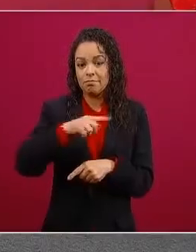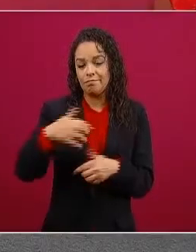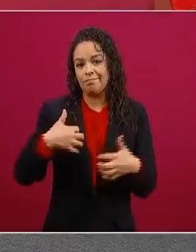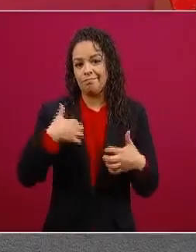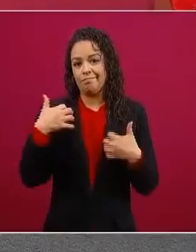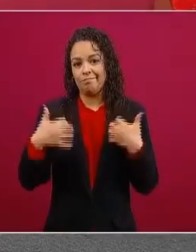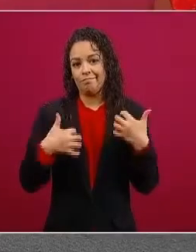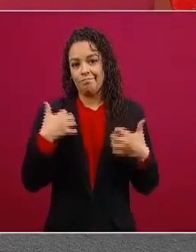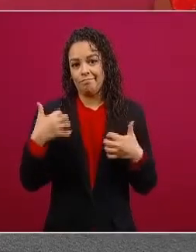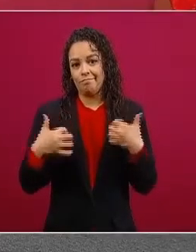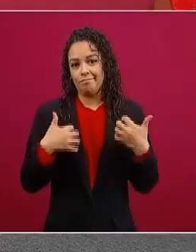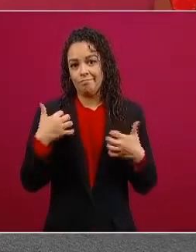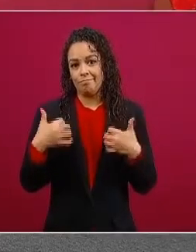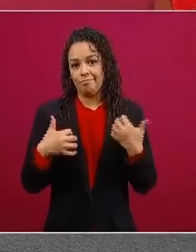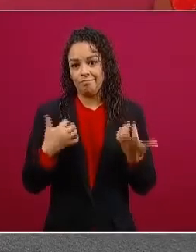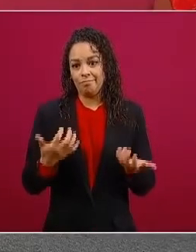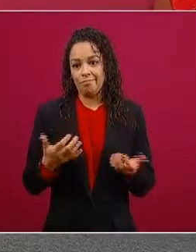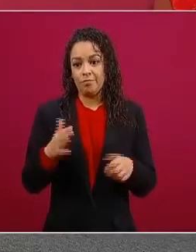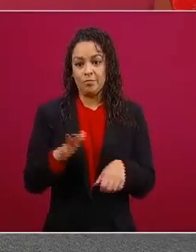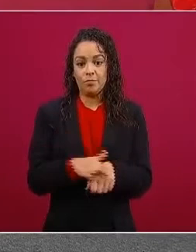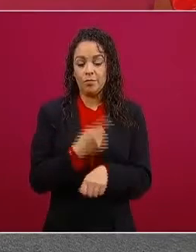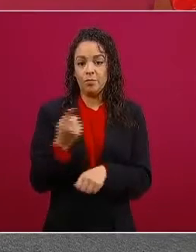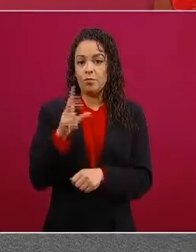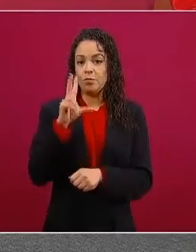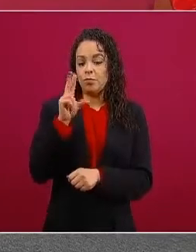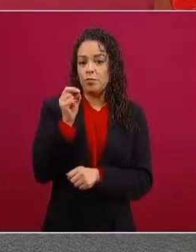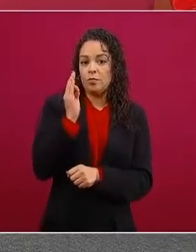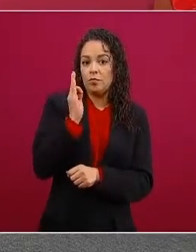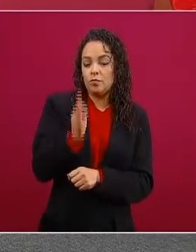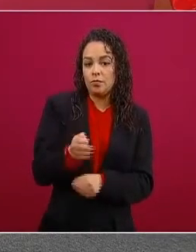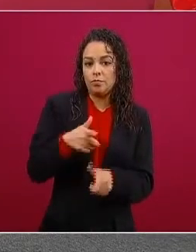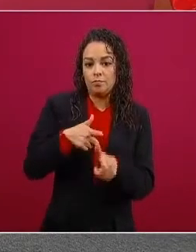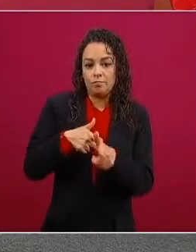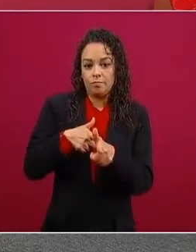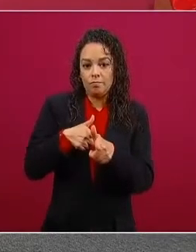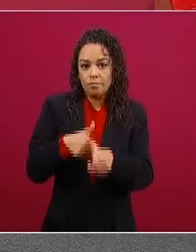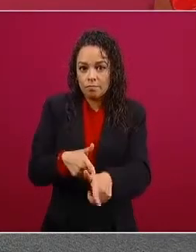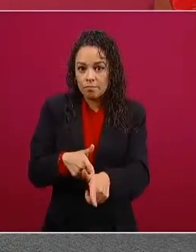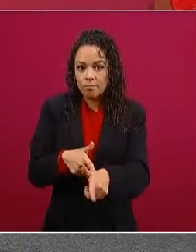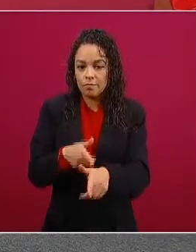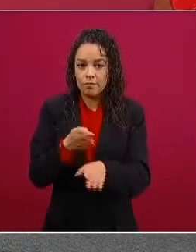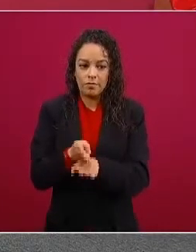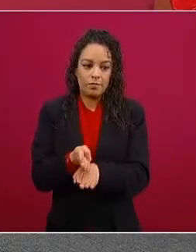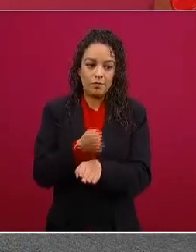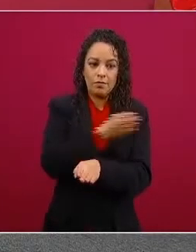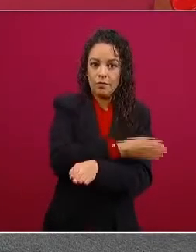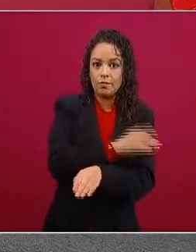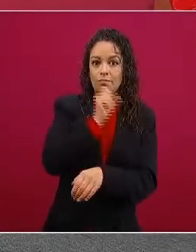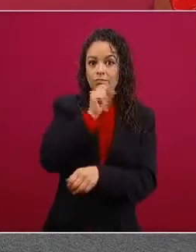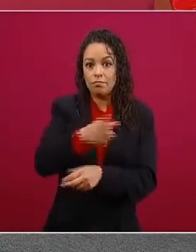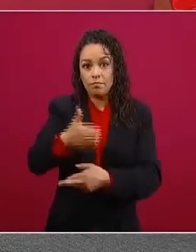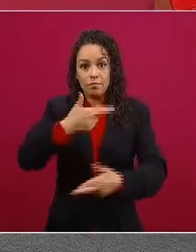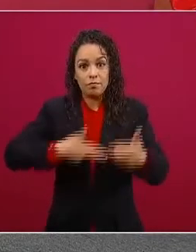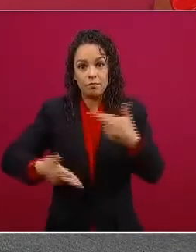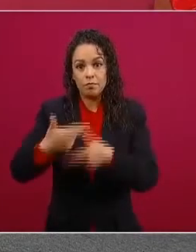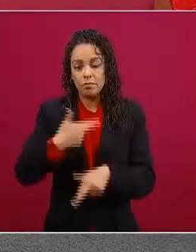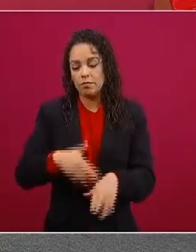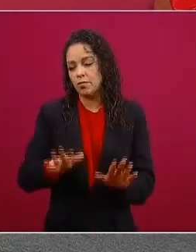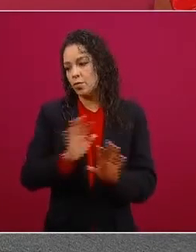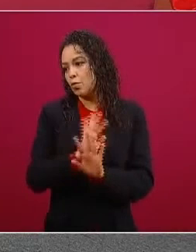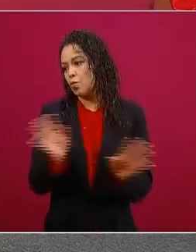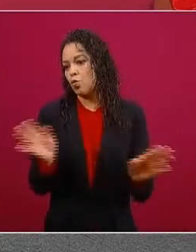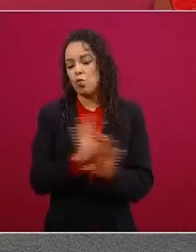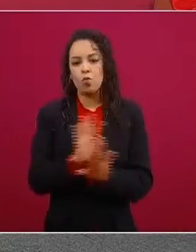porque ya no seguimos del mismo esquema ya no nos